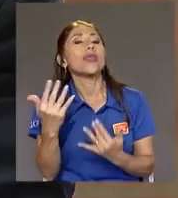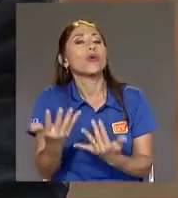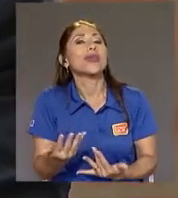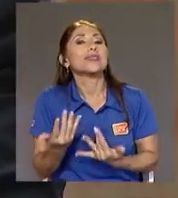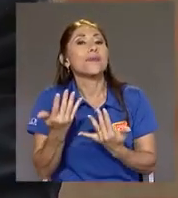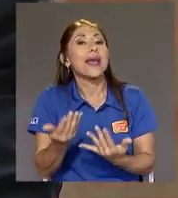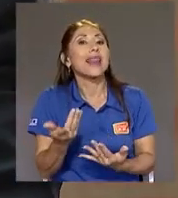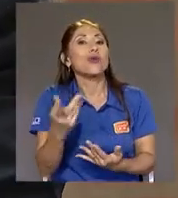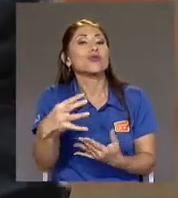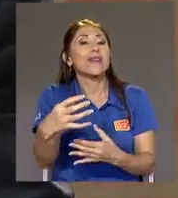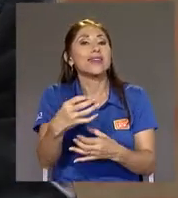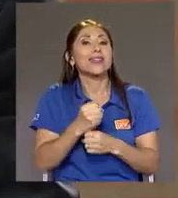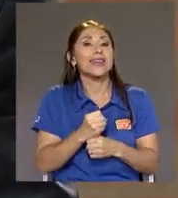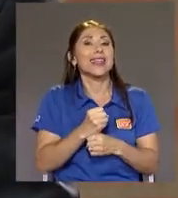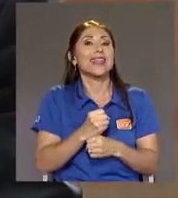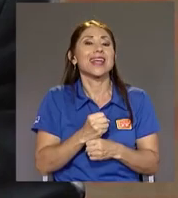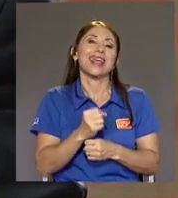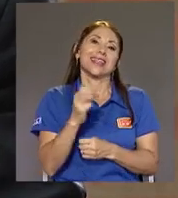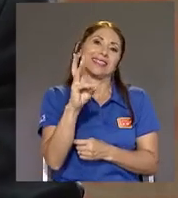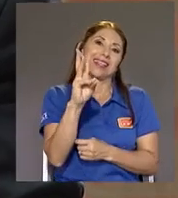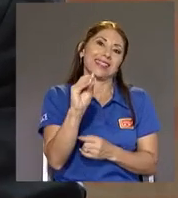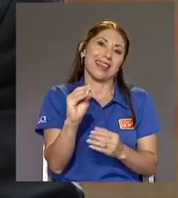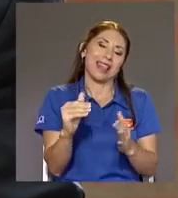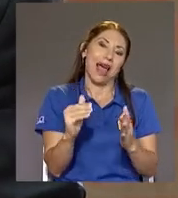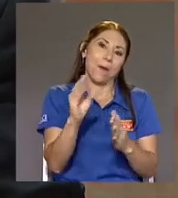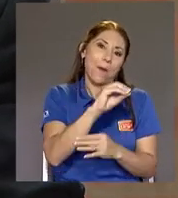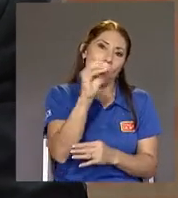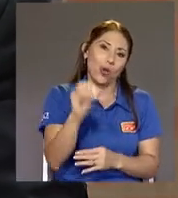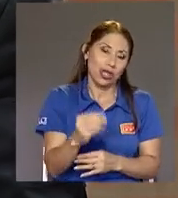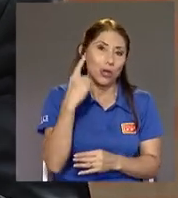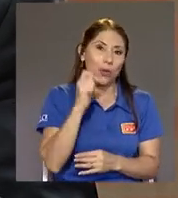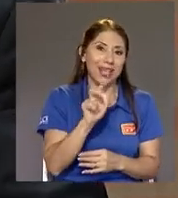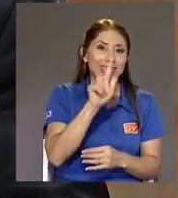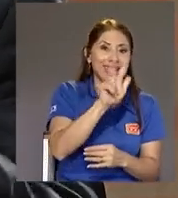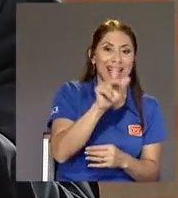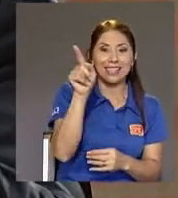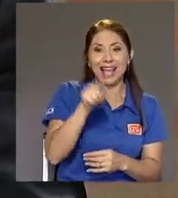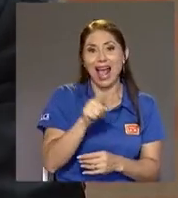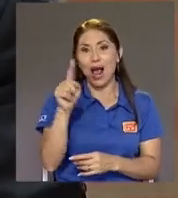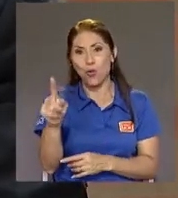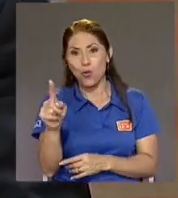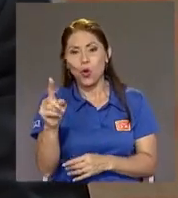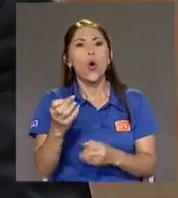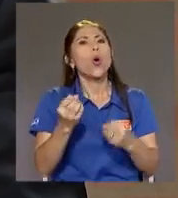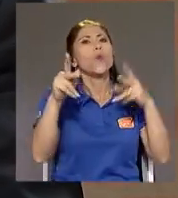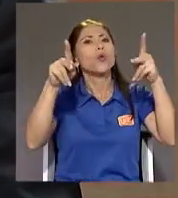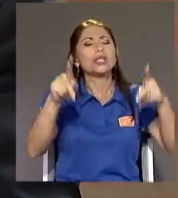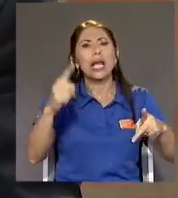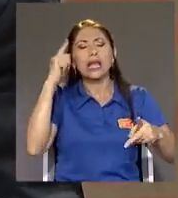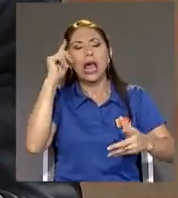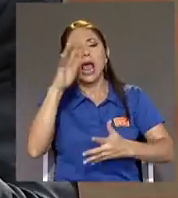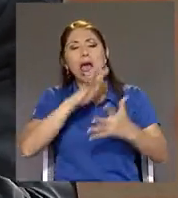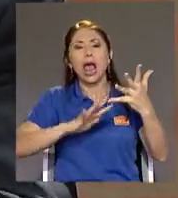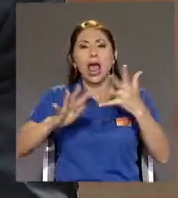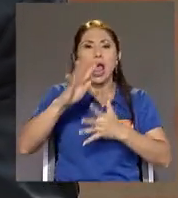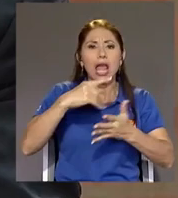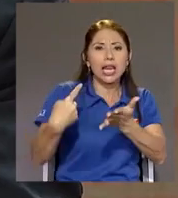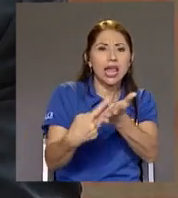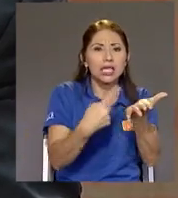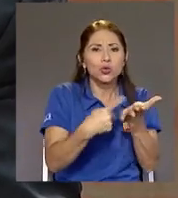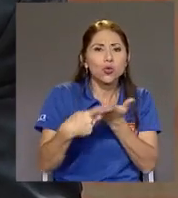esto es una realidad Casi que de hierro Y no importa Y aquí es donde La gente se pierde mucho En la discusión Por ejemplo La